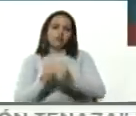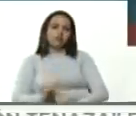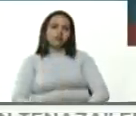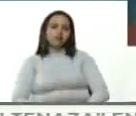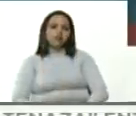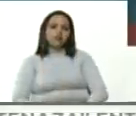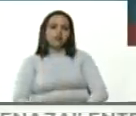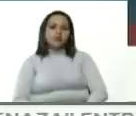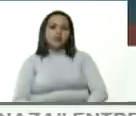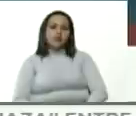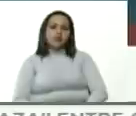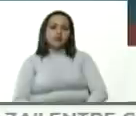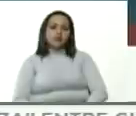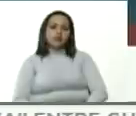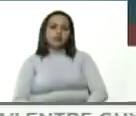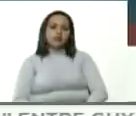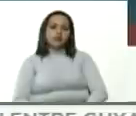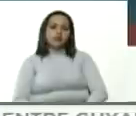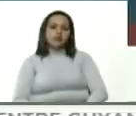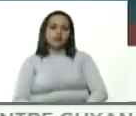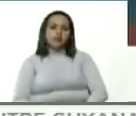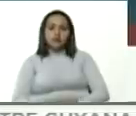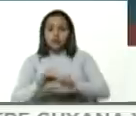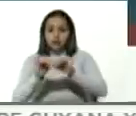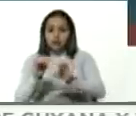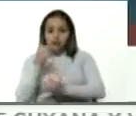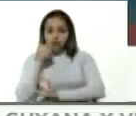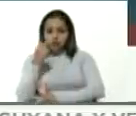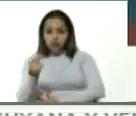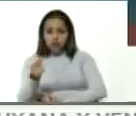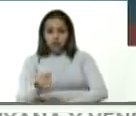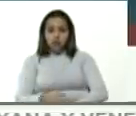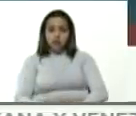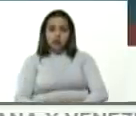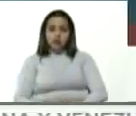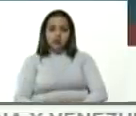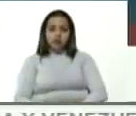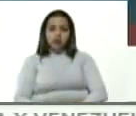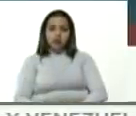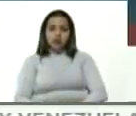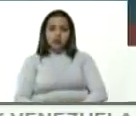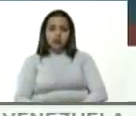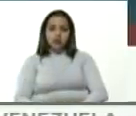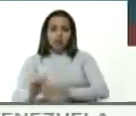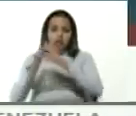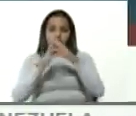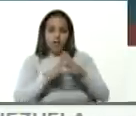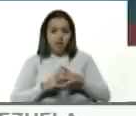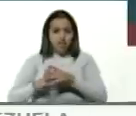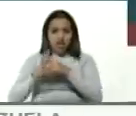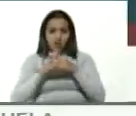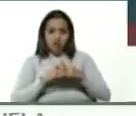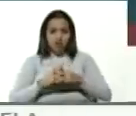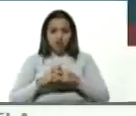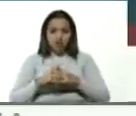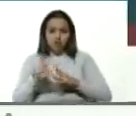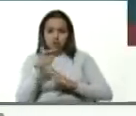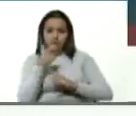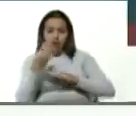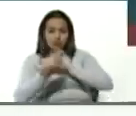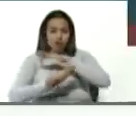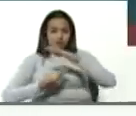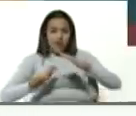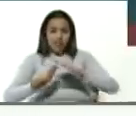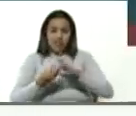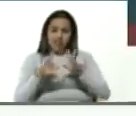Y, como bien tú lo señalas, ¿sabes qué dicen? Que los Estados Unidos parten de bases extrañas, falsas, ¿no?